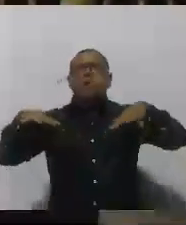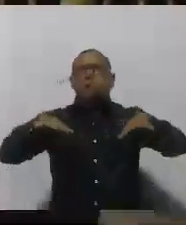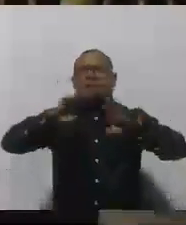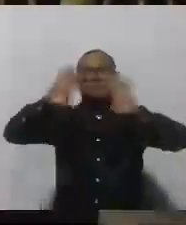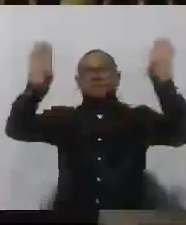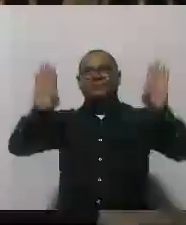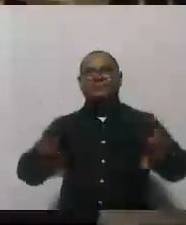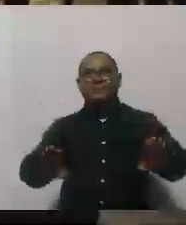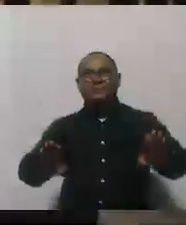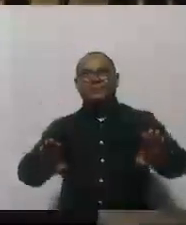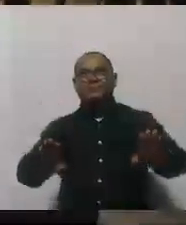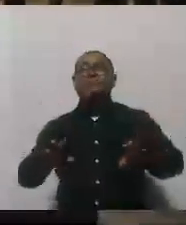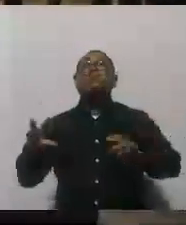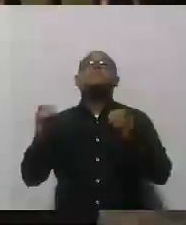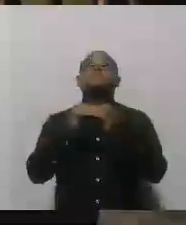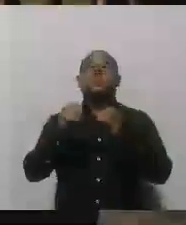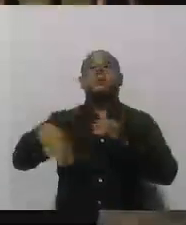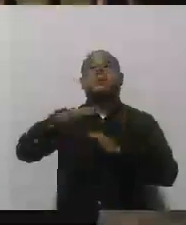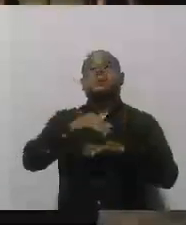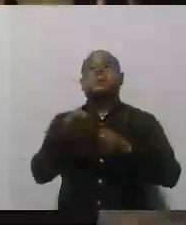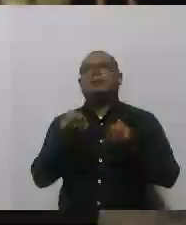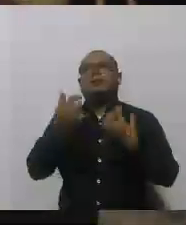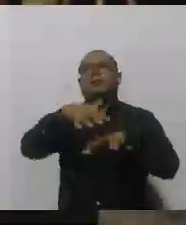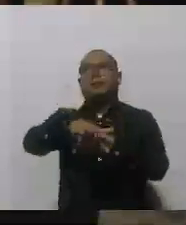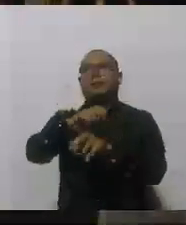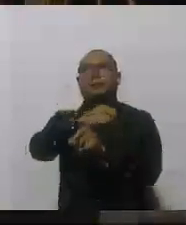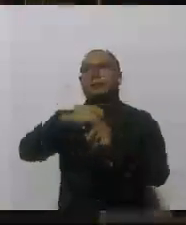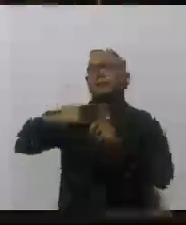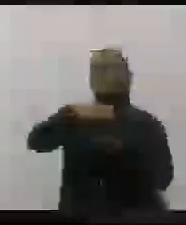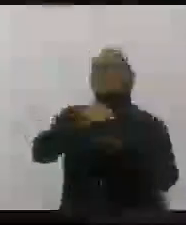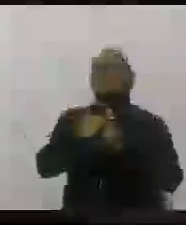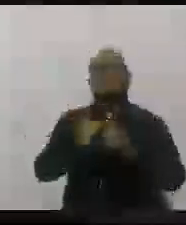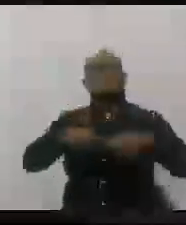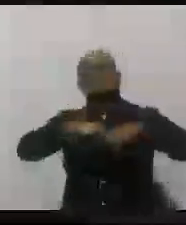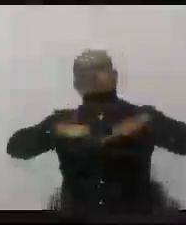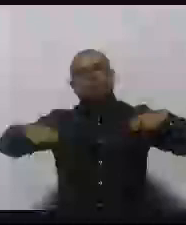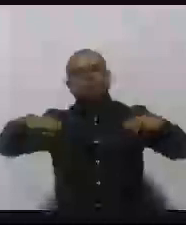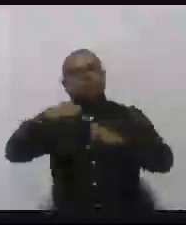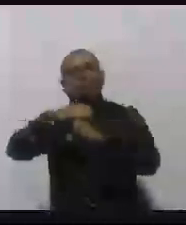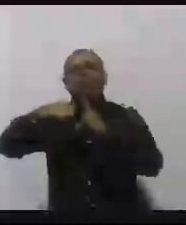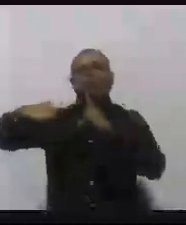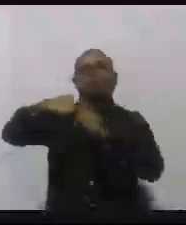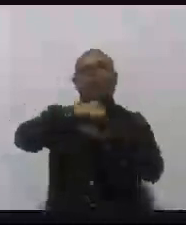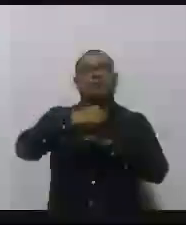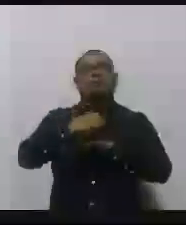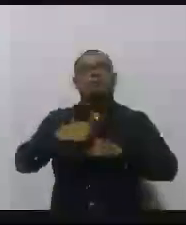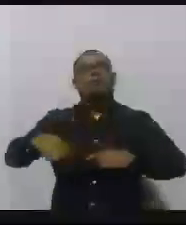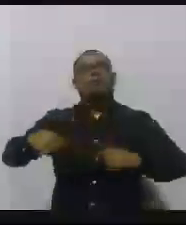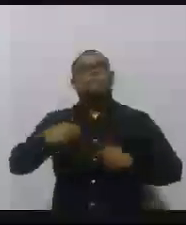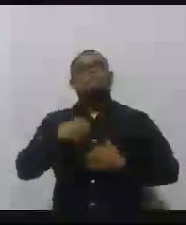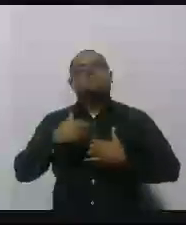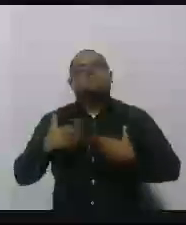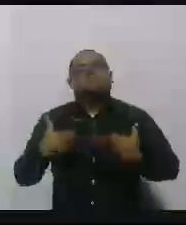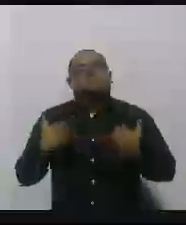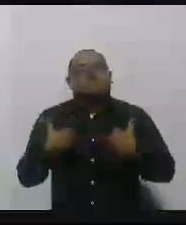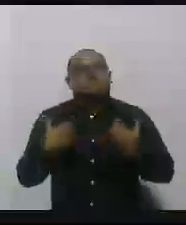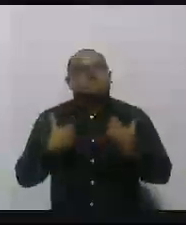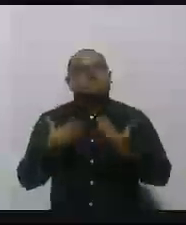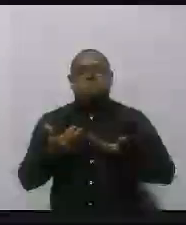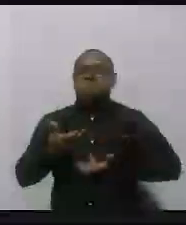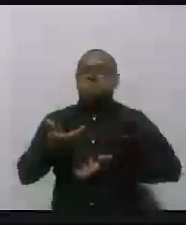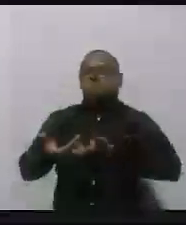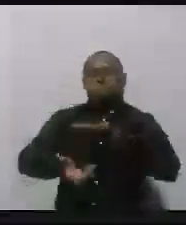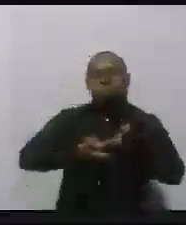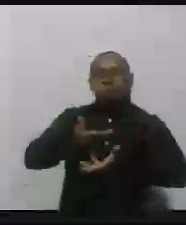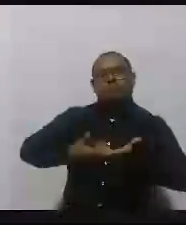a quienes nos siguen desde las redes sociales y en este panel social que siempre es gratificante compartir todos